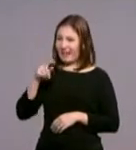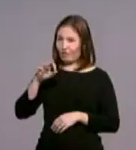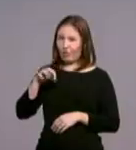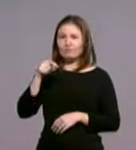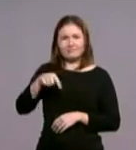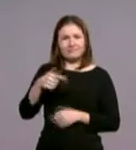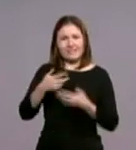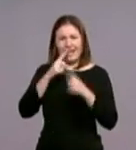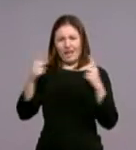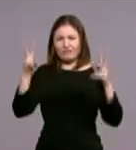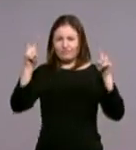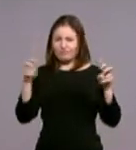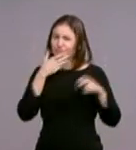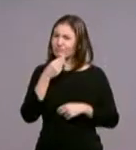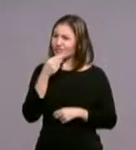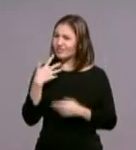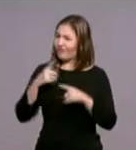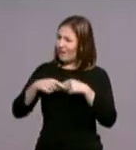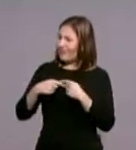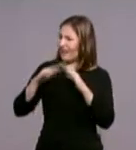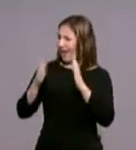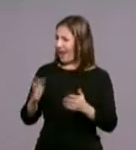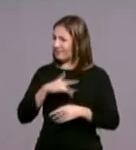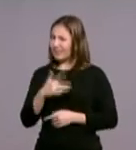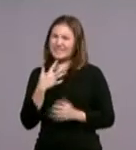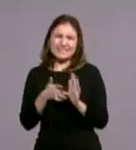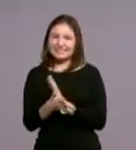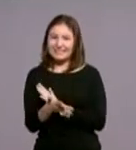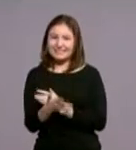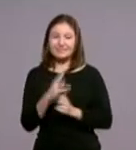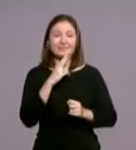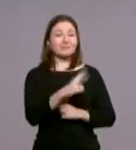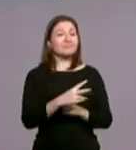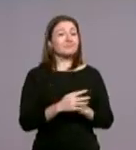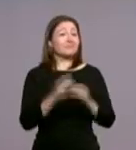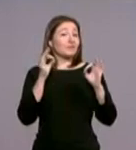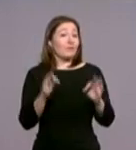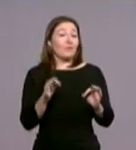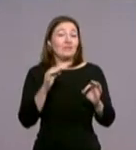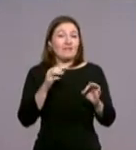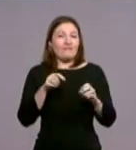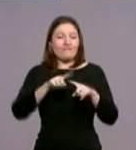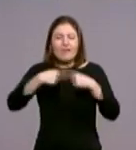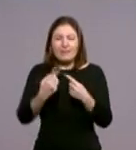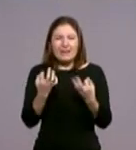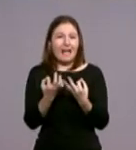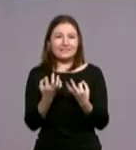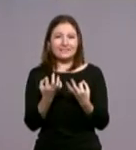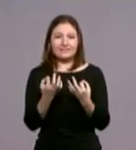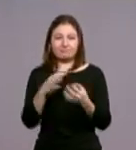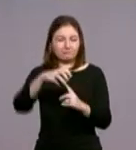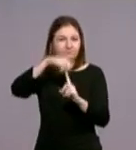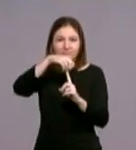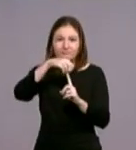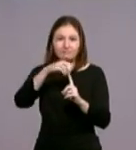Familia, Hogar de la Misericordia. ¿Qué nos dice este lema? Irene, define lo que es el corazón de la familia, porque es la gran escuela de la